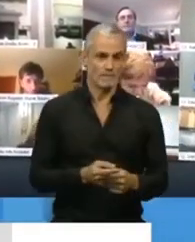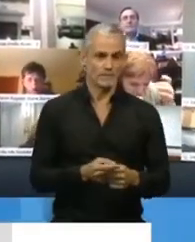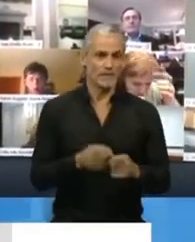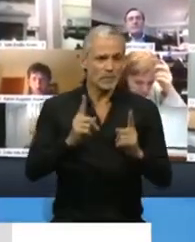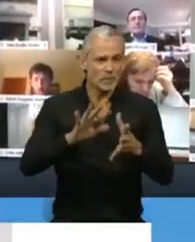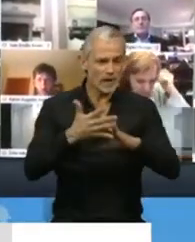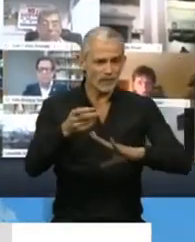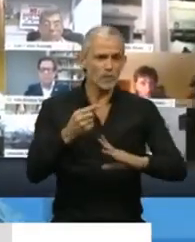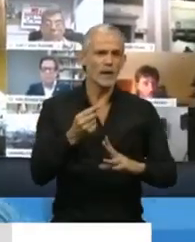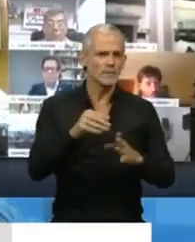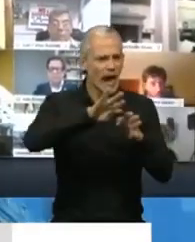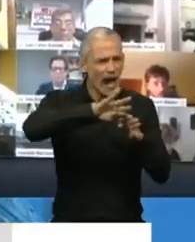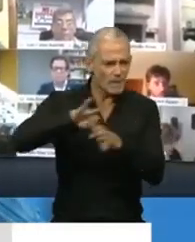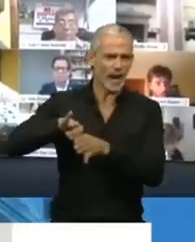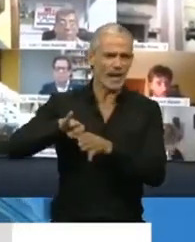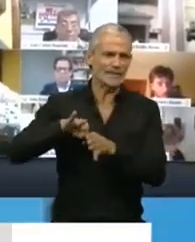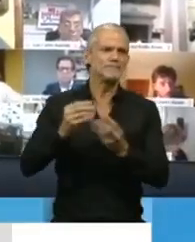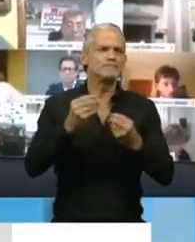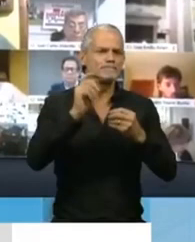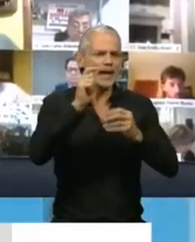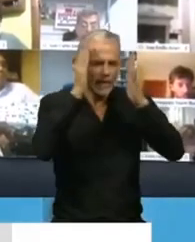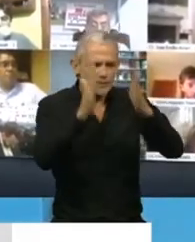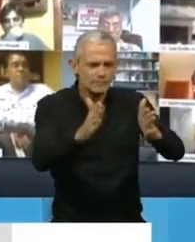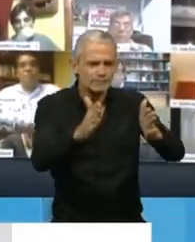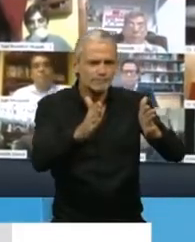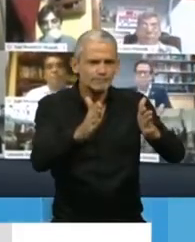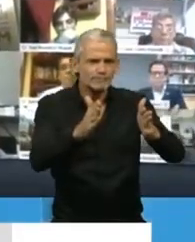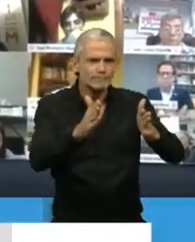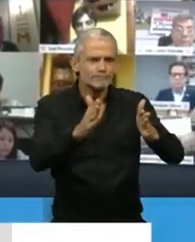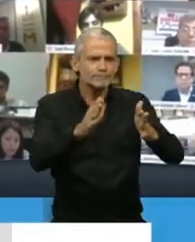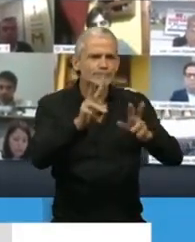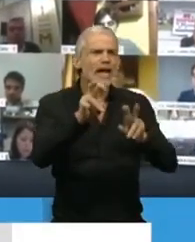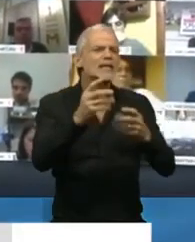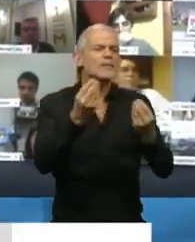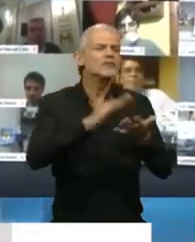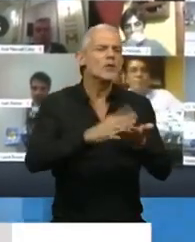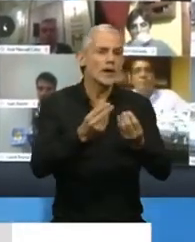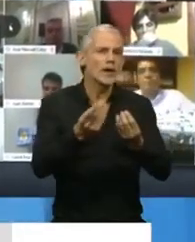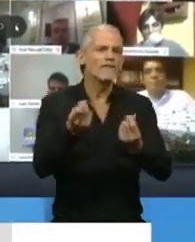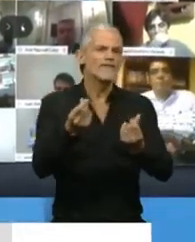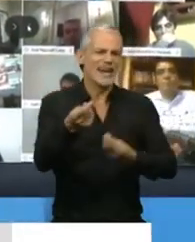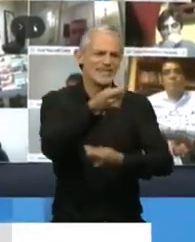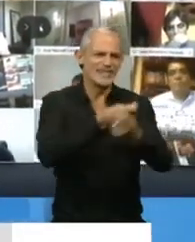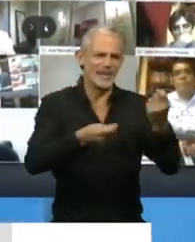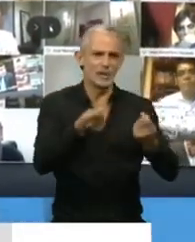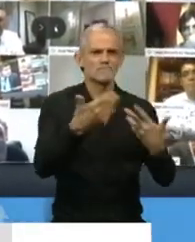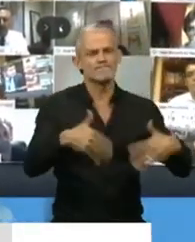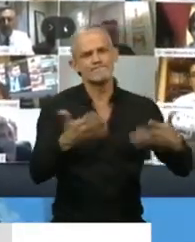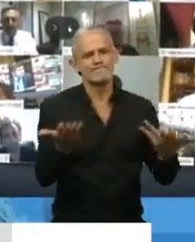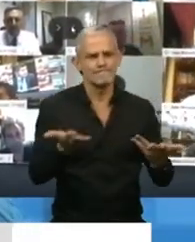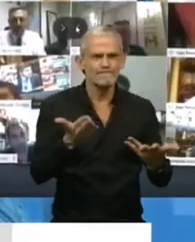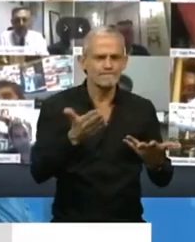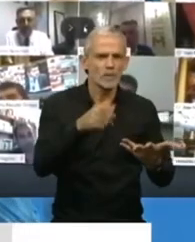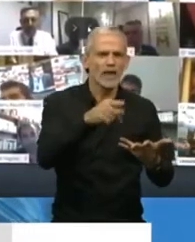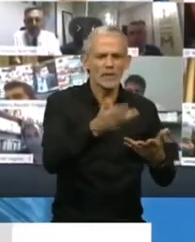manera, un capítulo aparte, Presidente, para el tema del sistema financiero, que de una vez por todas tiene que